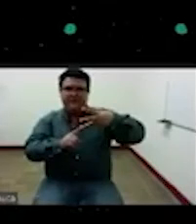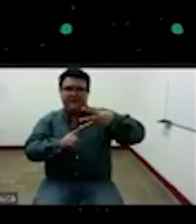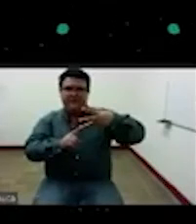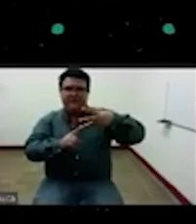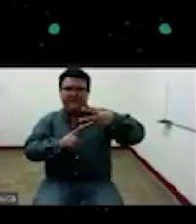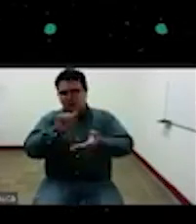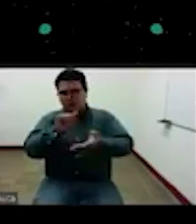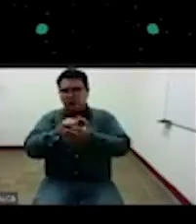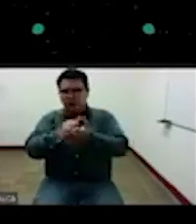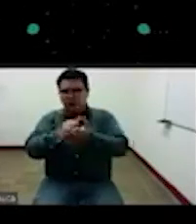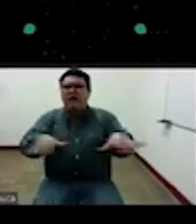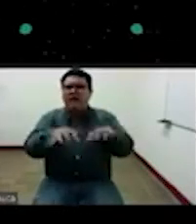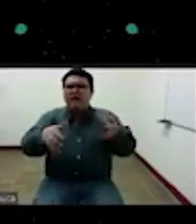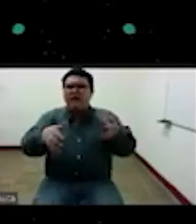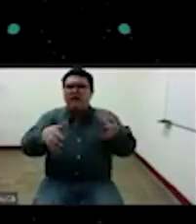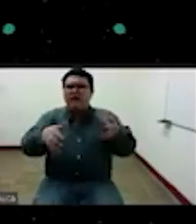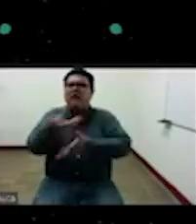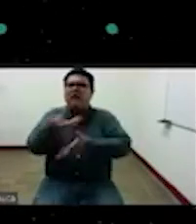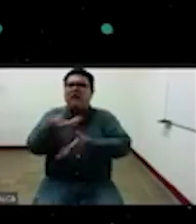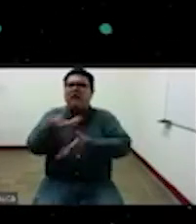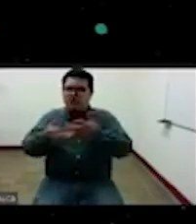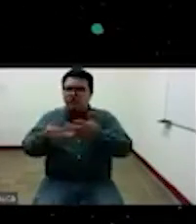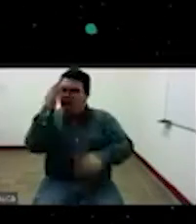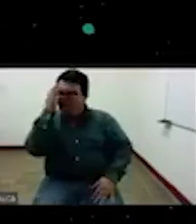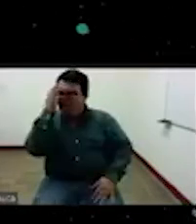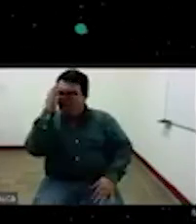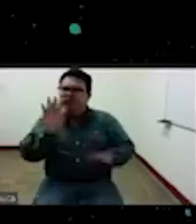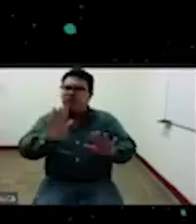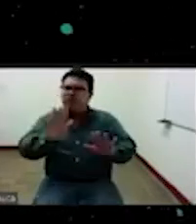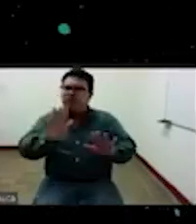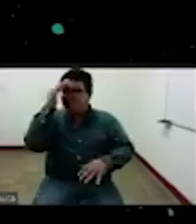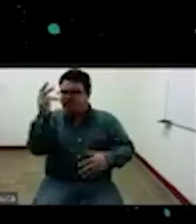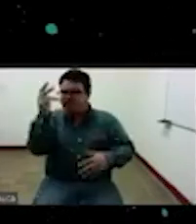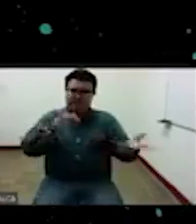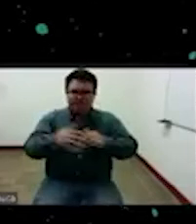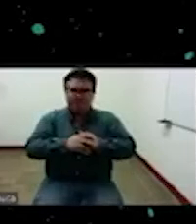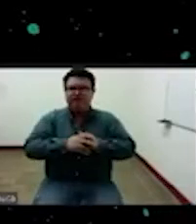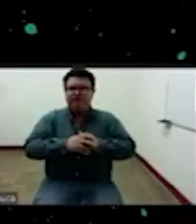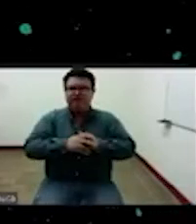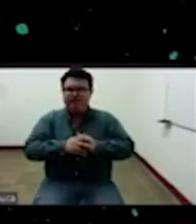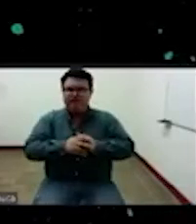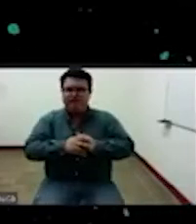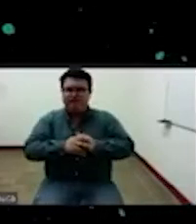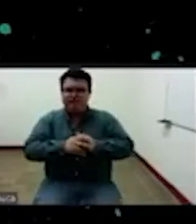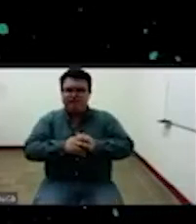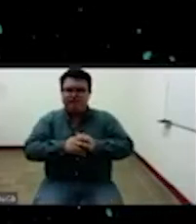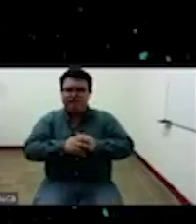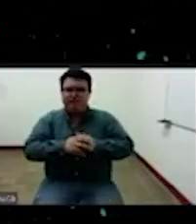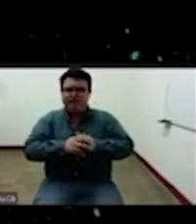desde esa parte filosófica desde esa parte filosófica donde él